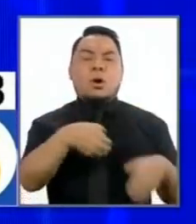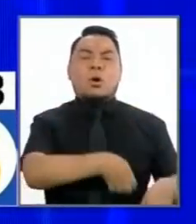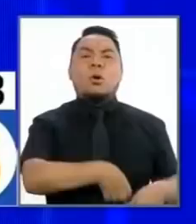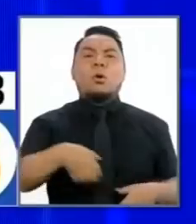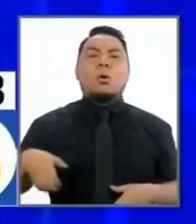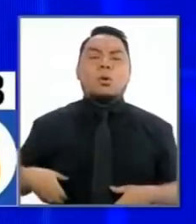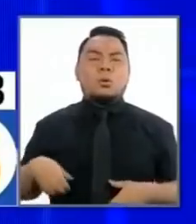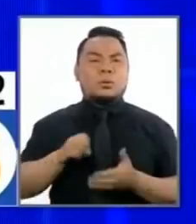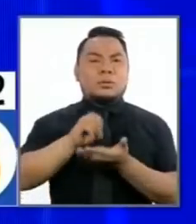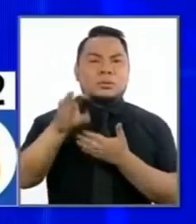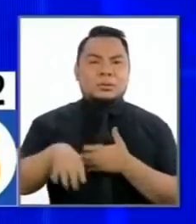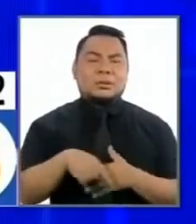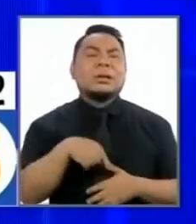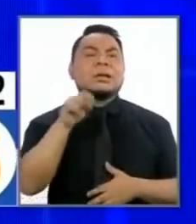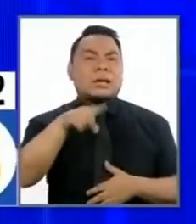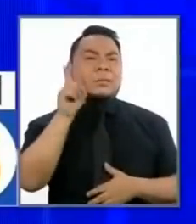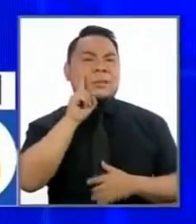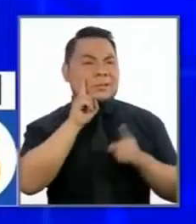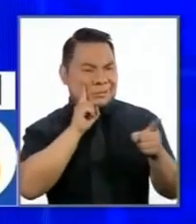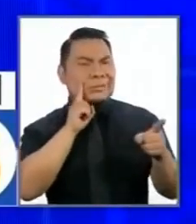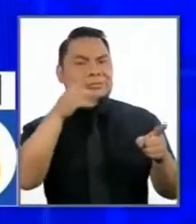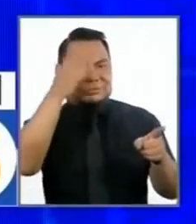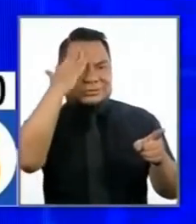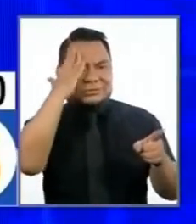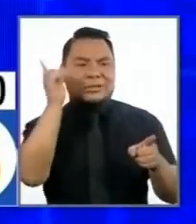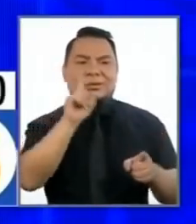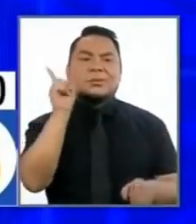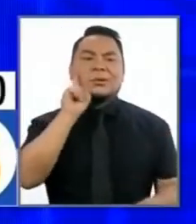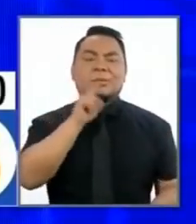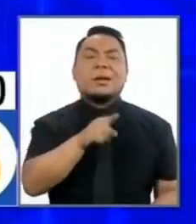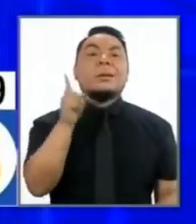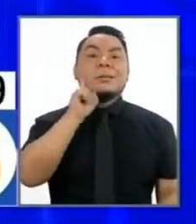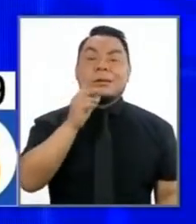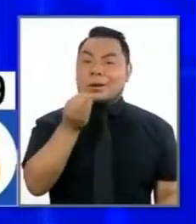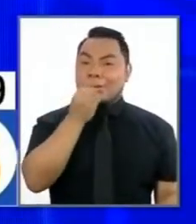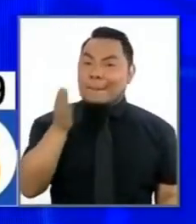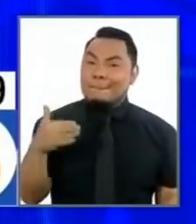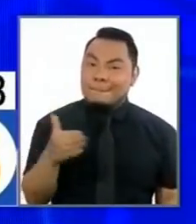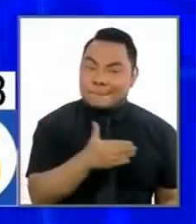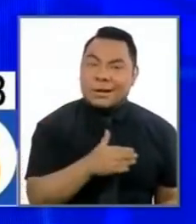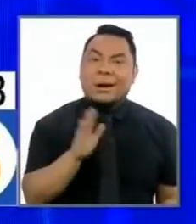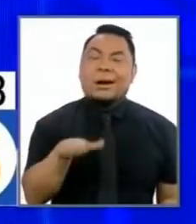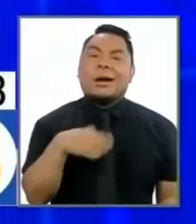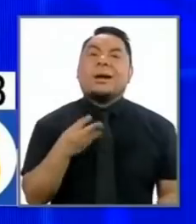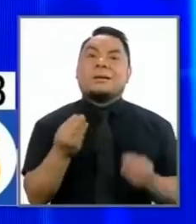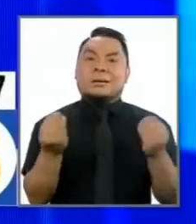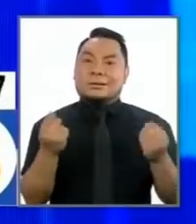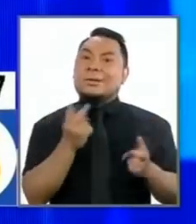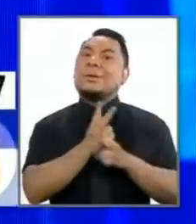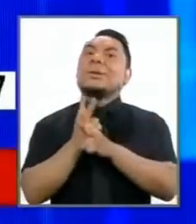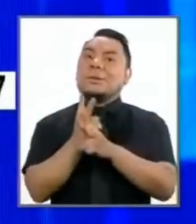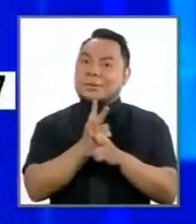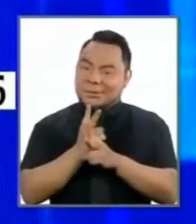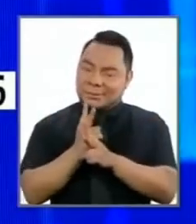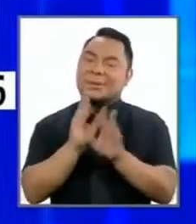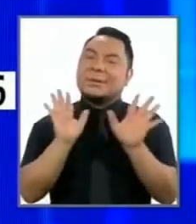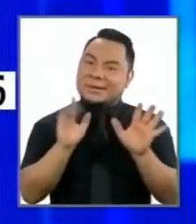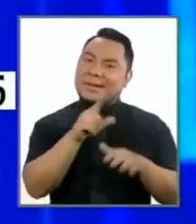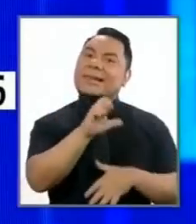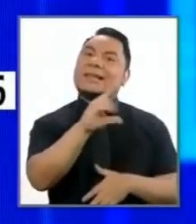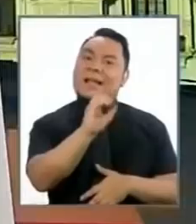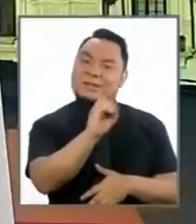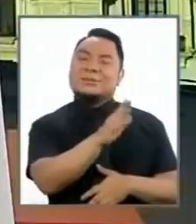congresistas eso es mentira y usted lo sabe no mienta para mentir y comer pescado hay que tener mucho cuidado señor